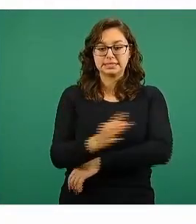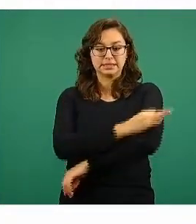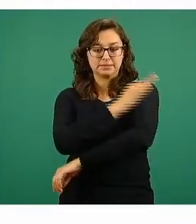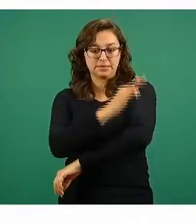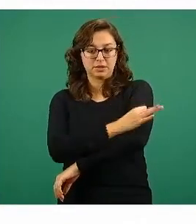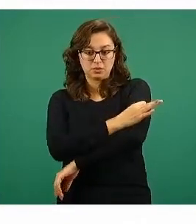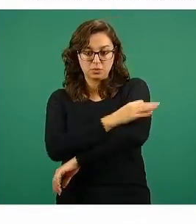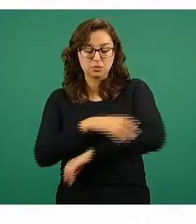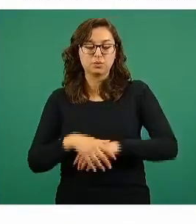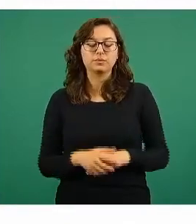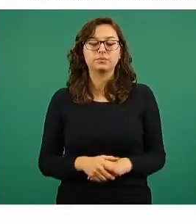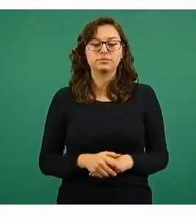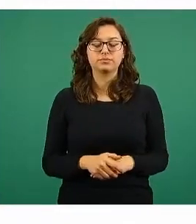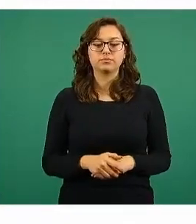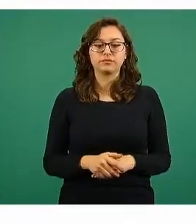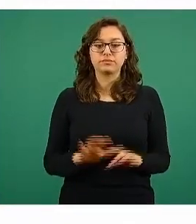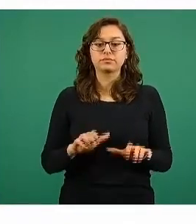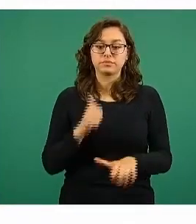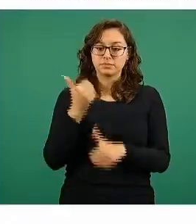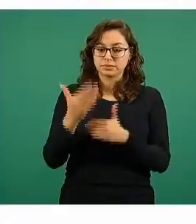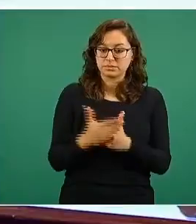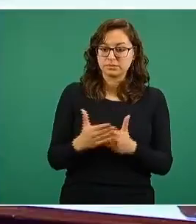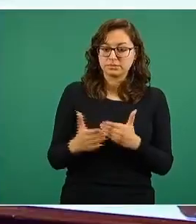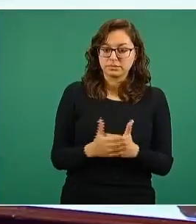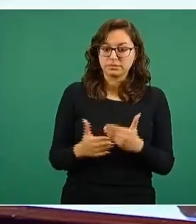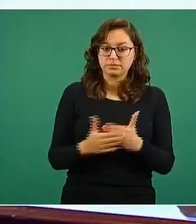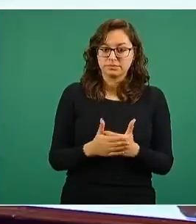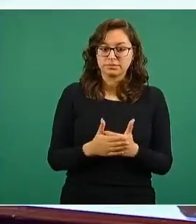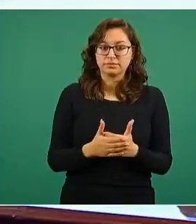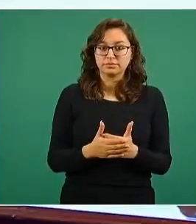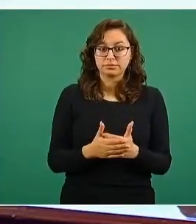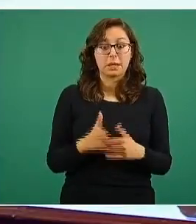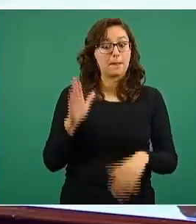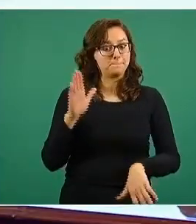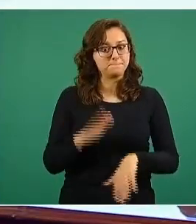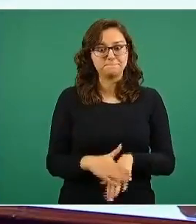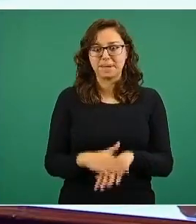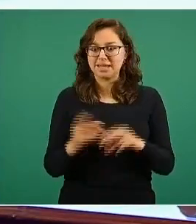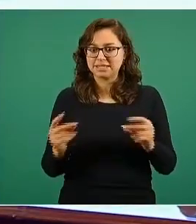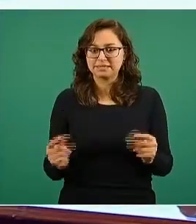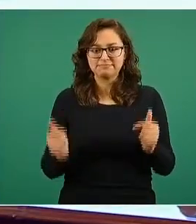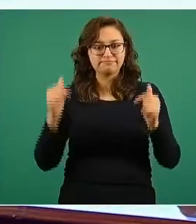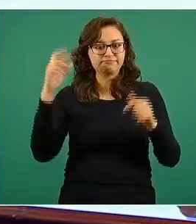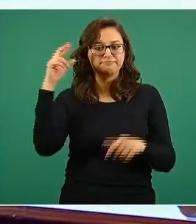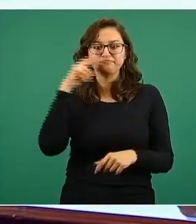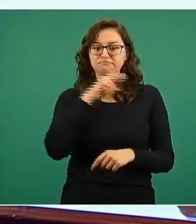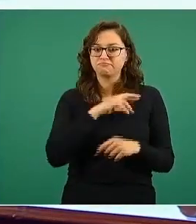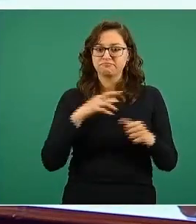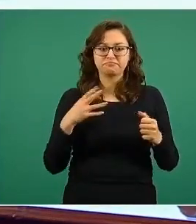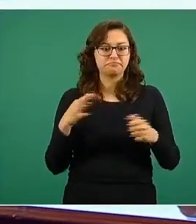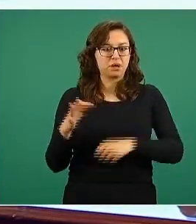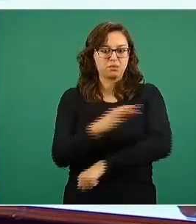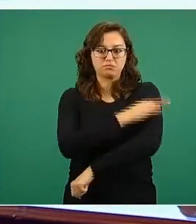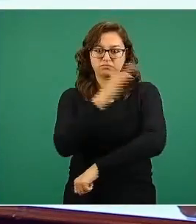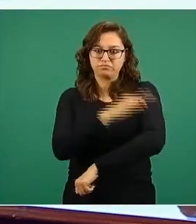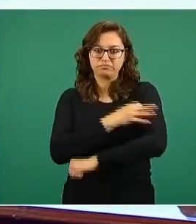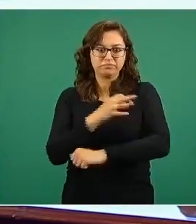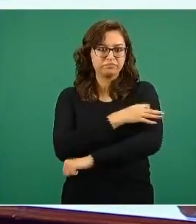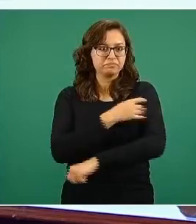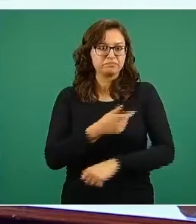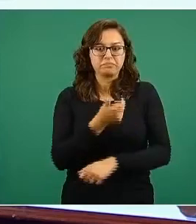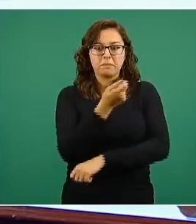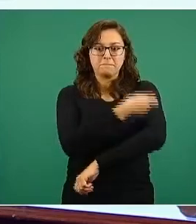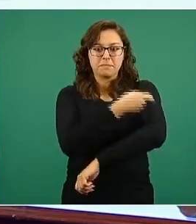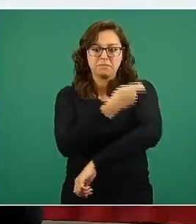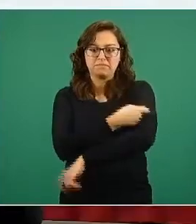y esto está próximo a cambiar en la velocidad de aplicación, en la medida que con el embarque de